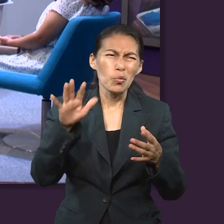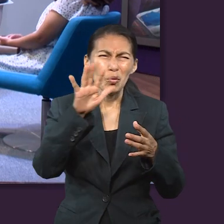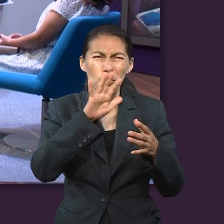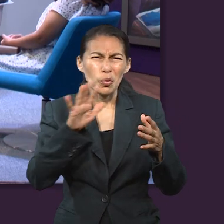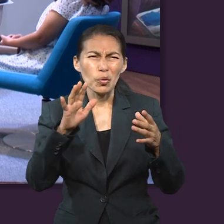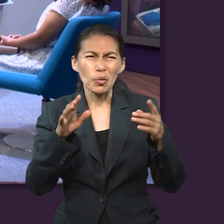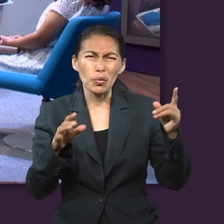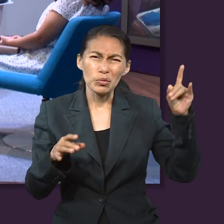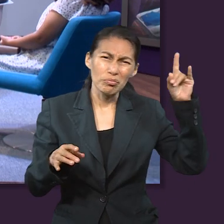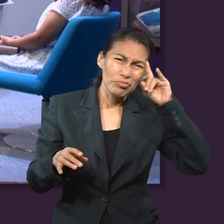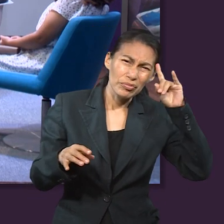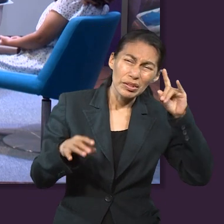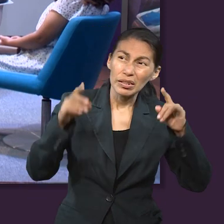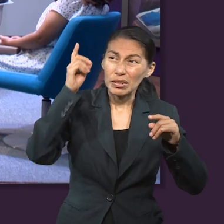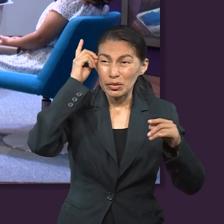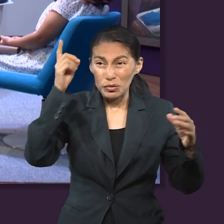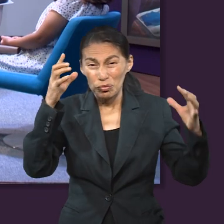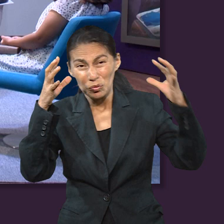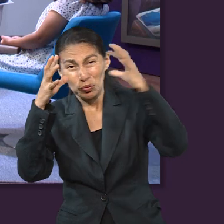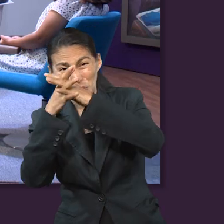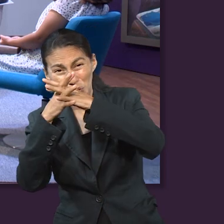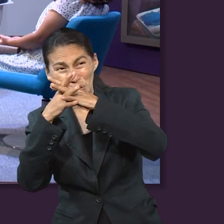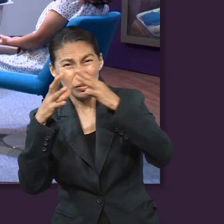tiene esto en el contexto del gran conflicto?